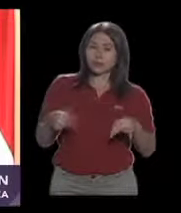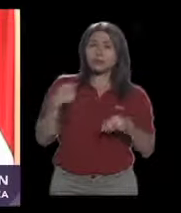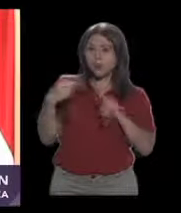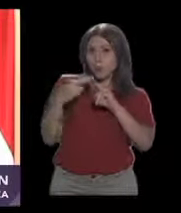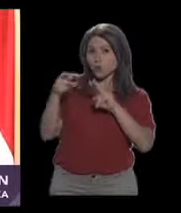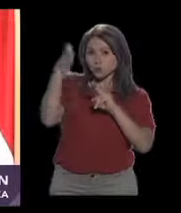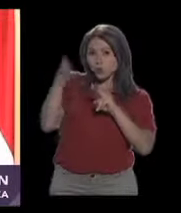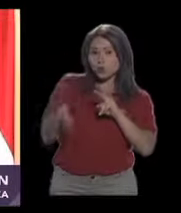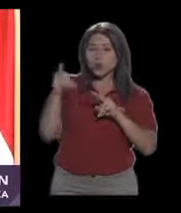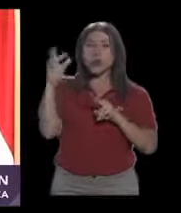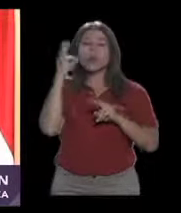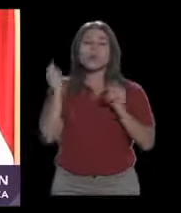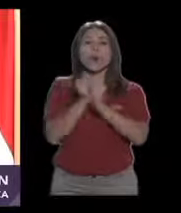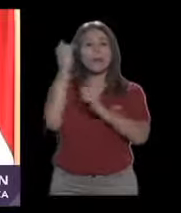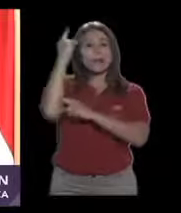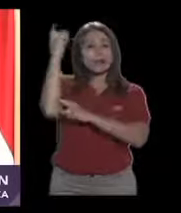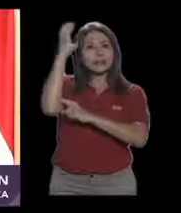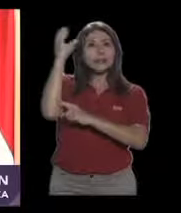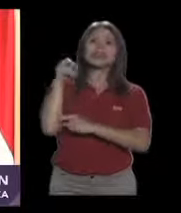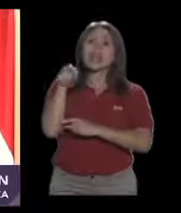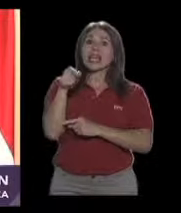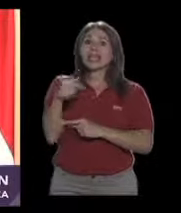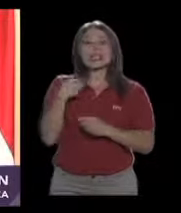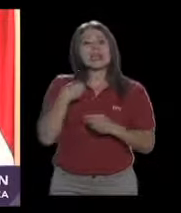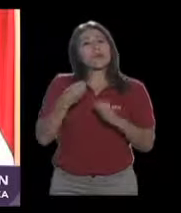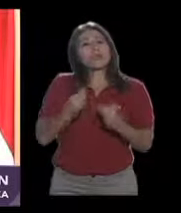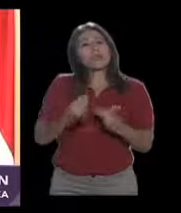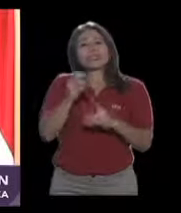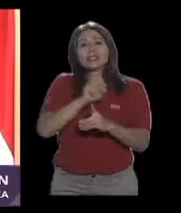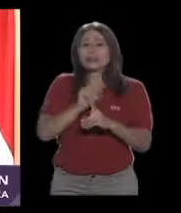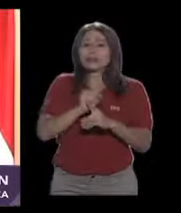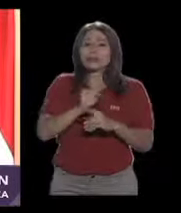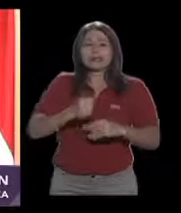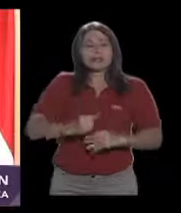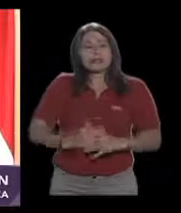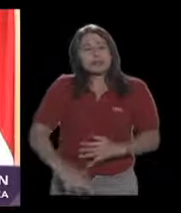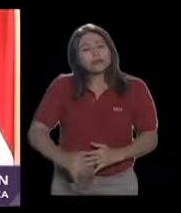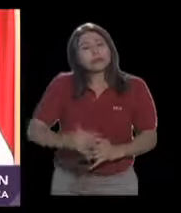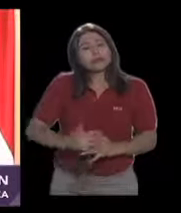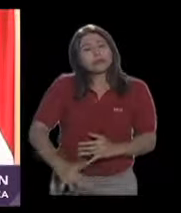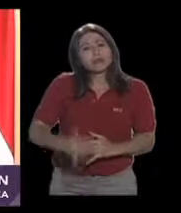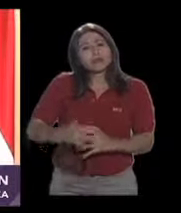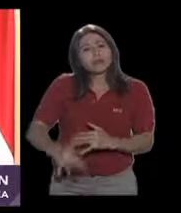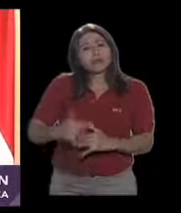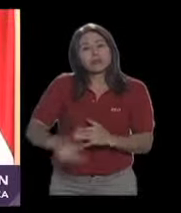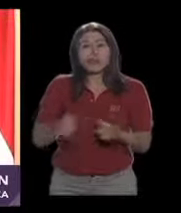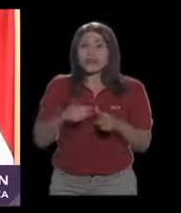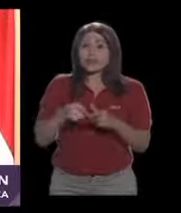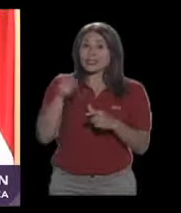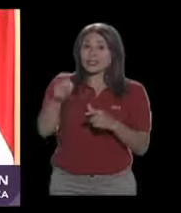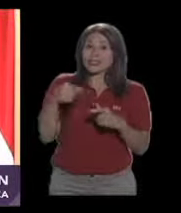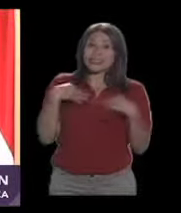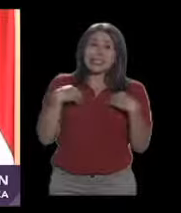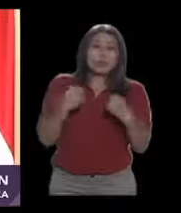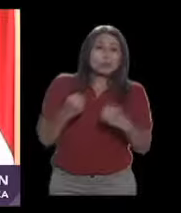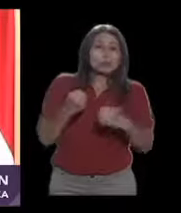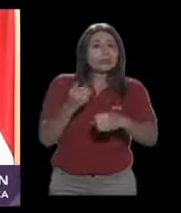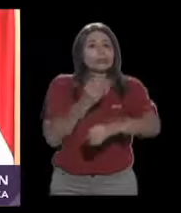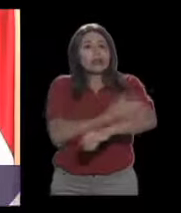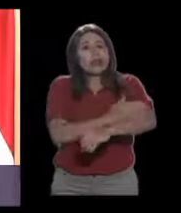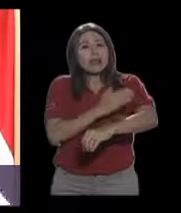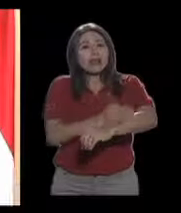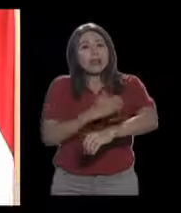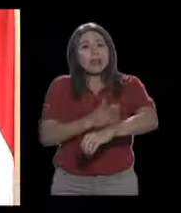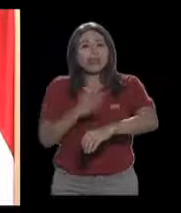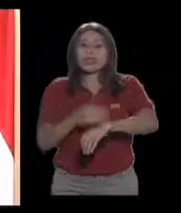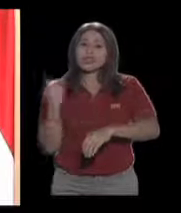esterilización. Conozco el caso de una chica con parálisis cerebral que tenía grandes sangrados y, por lo tanto, le provocaba graves daños a su salud,